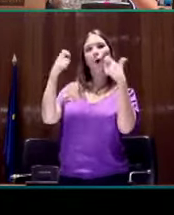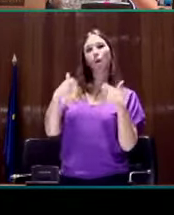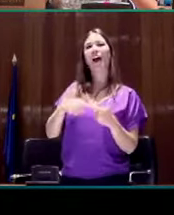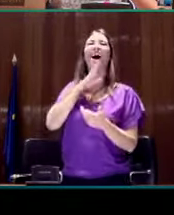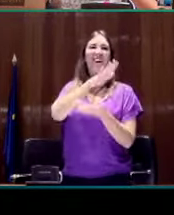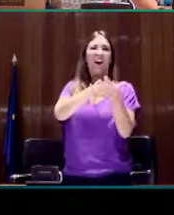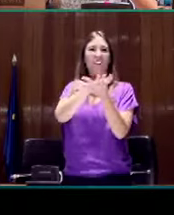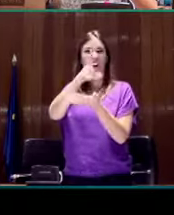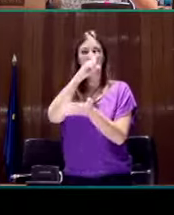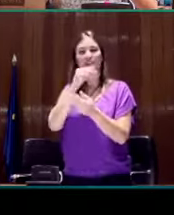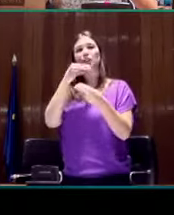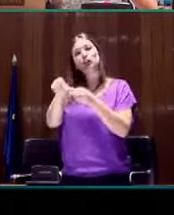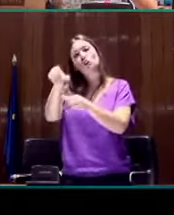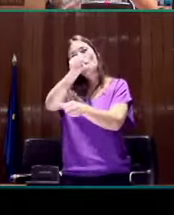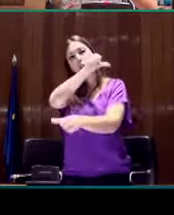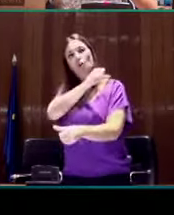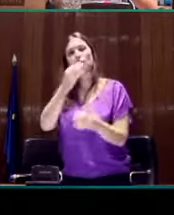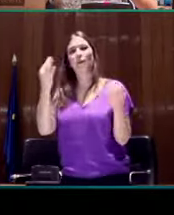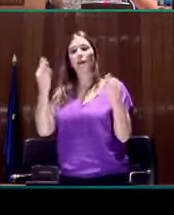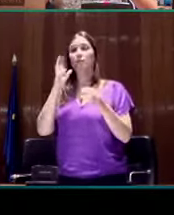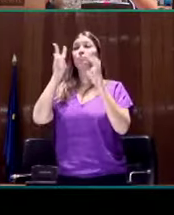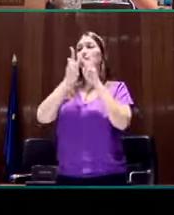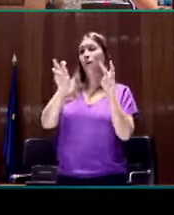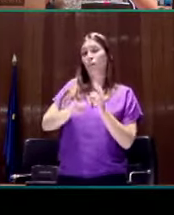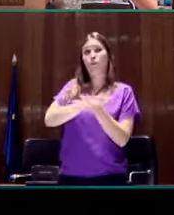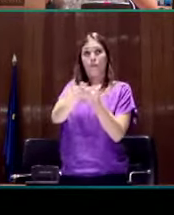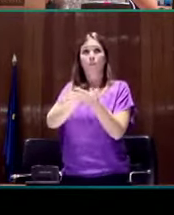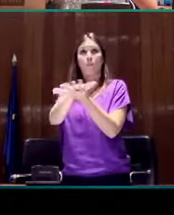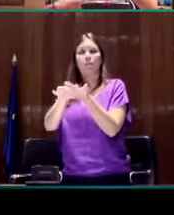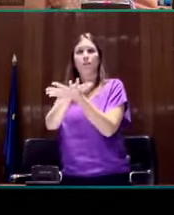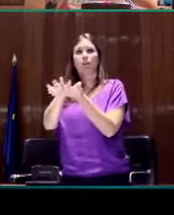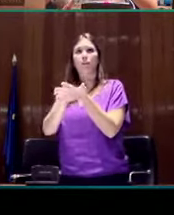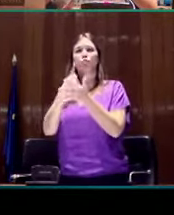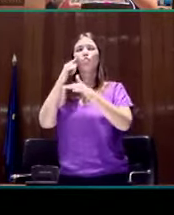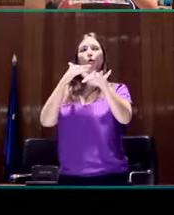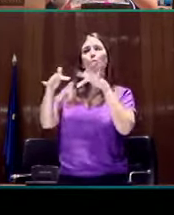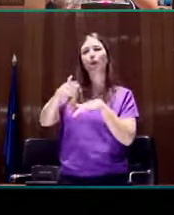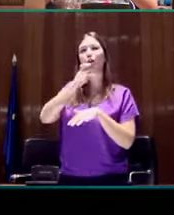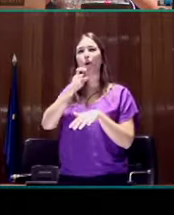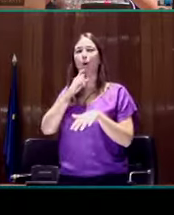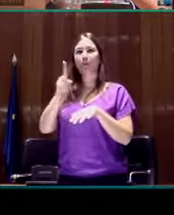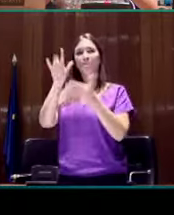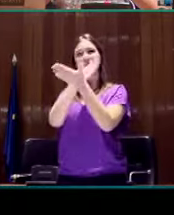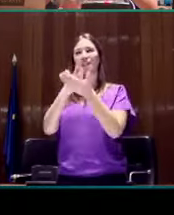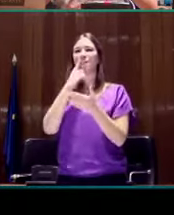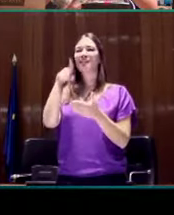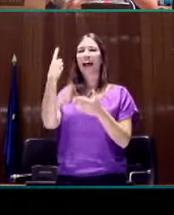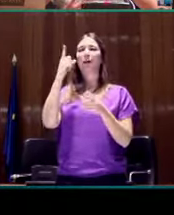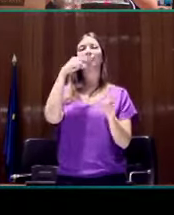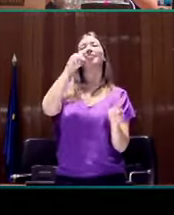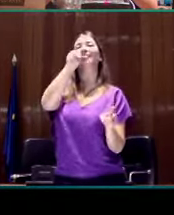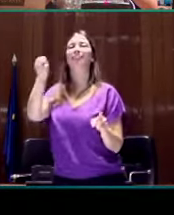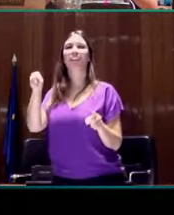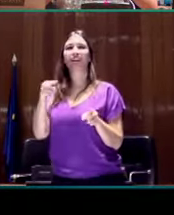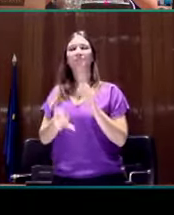desarrollando a lo largo de la historia de la investigación en lengua de signos movimientos, discriminar rostros, comprender